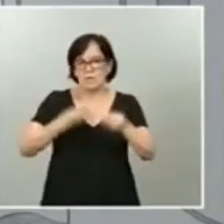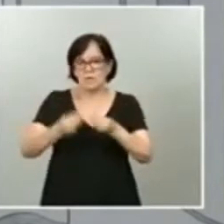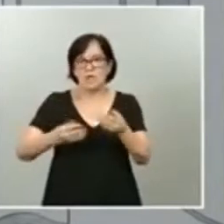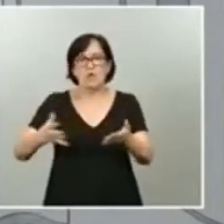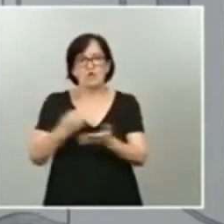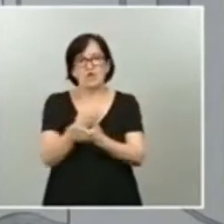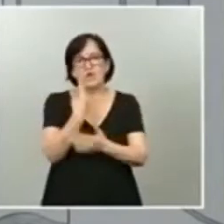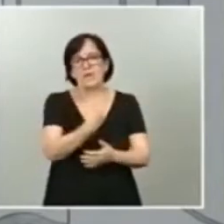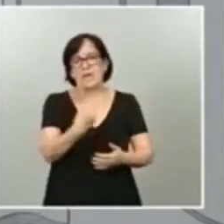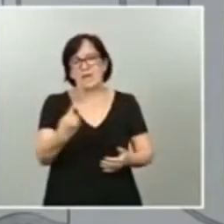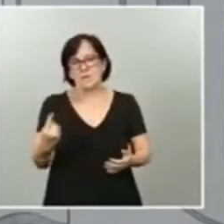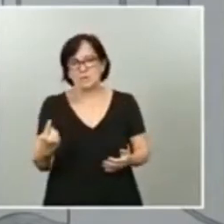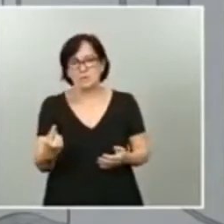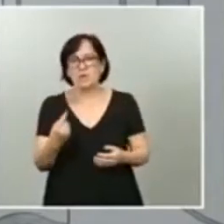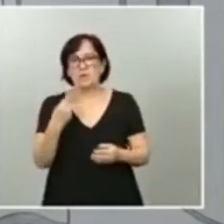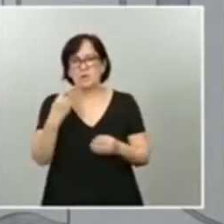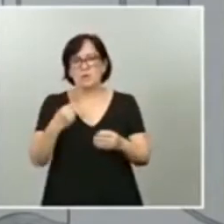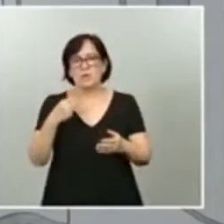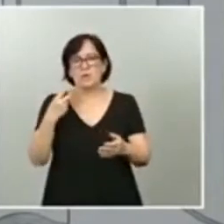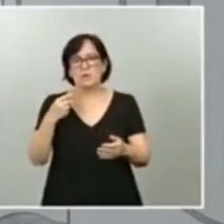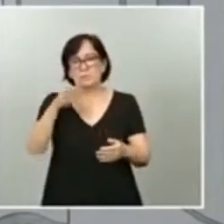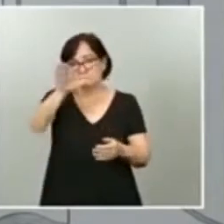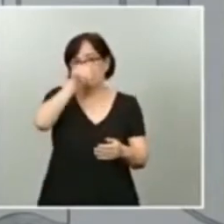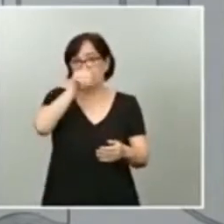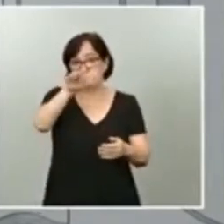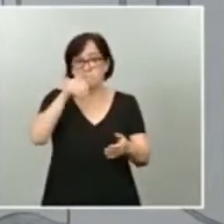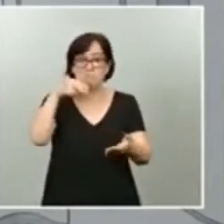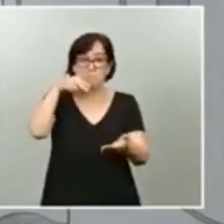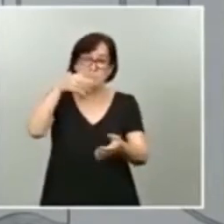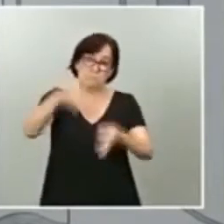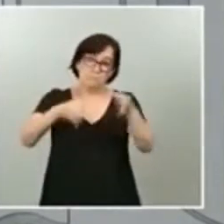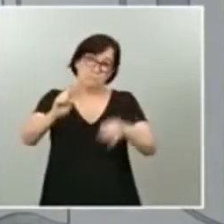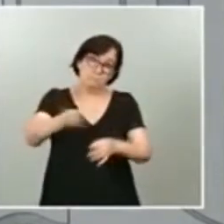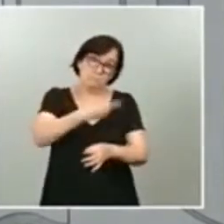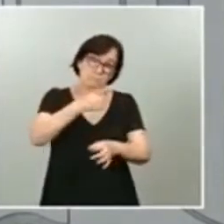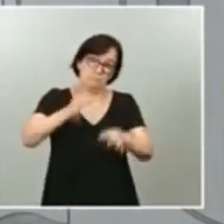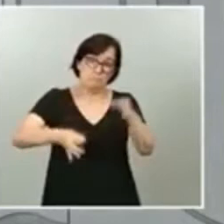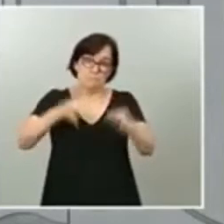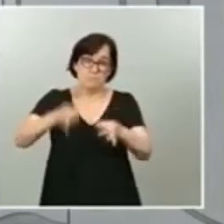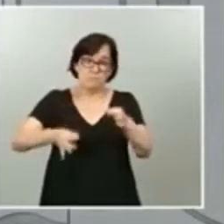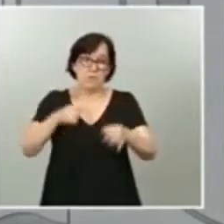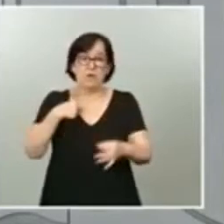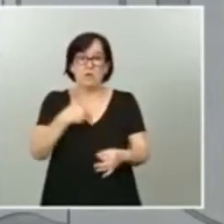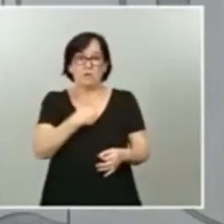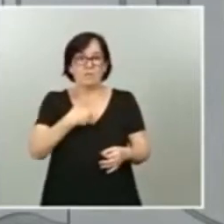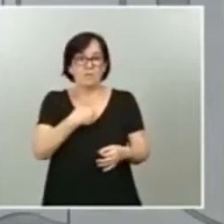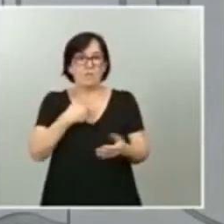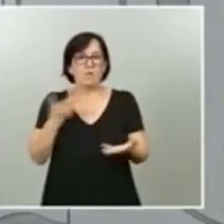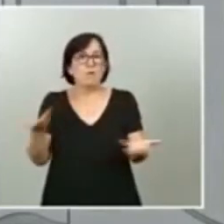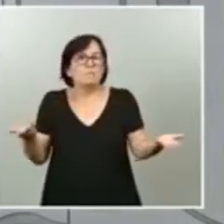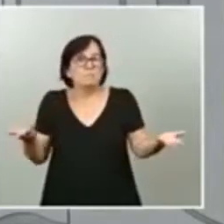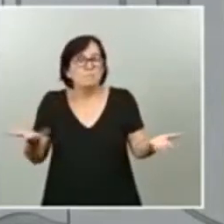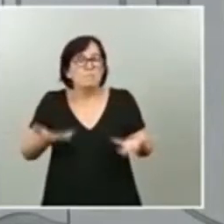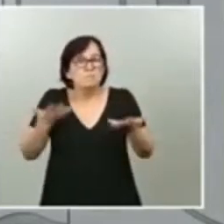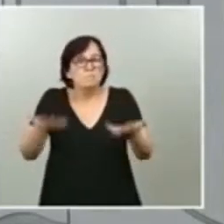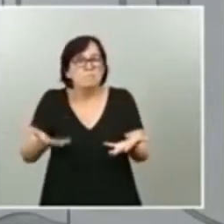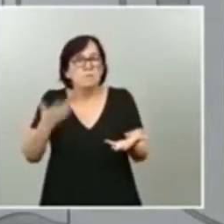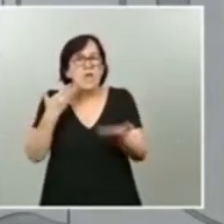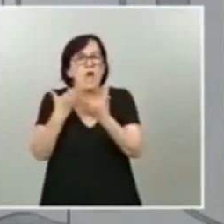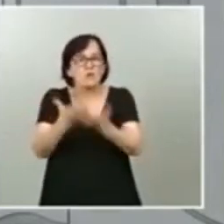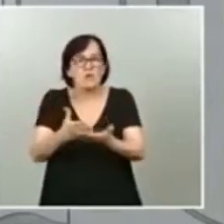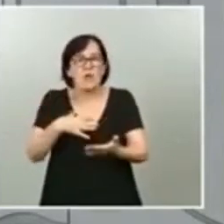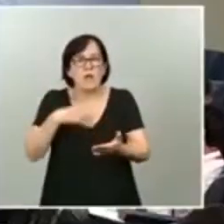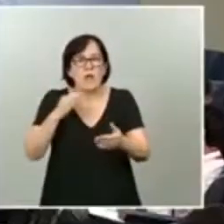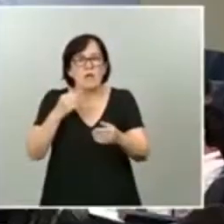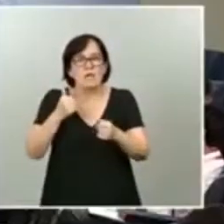de aquellos que están compareciendo ante los tribunales de justicia. Nuestra función será auxiliarlos y ayudar en la medida de nuestras posibilidades.